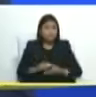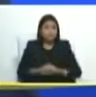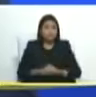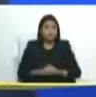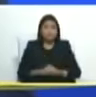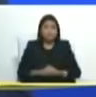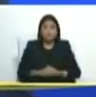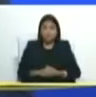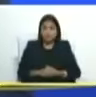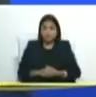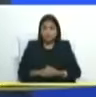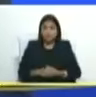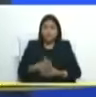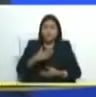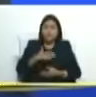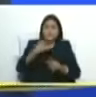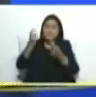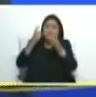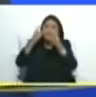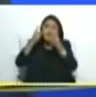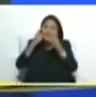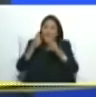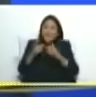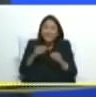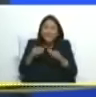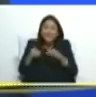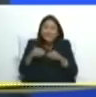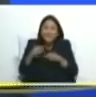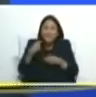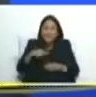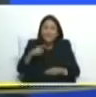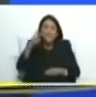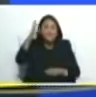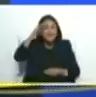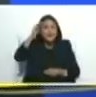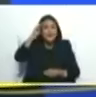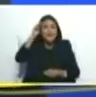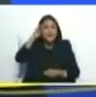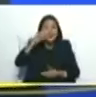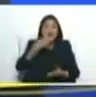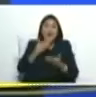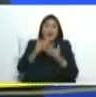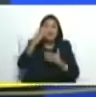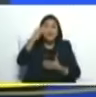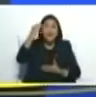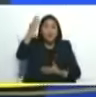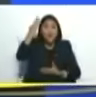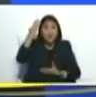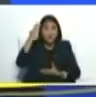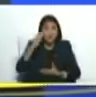yo tuve un maestro de la diplomacia y lo di gracias a Dios a la vida